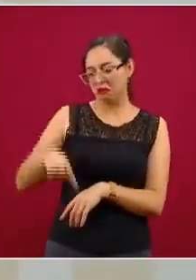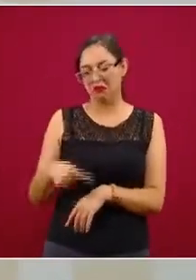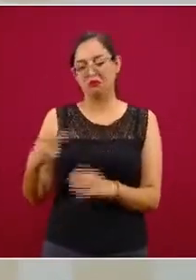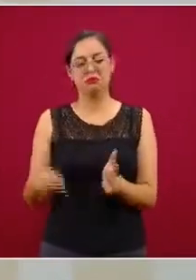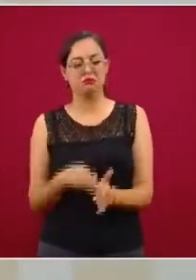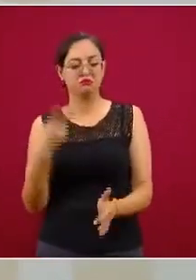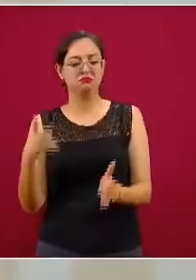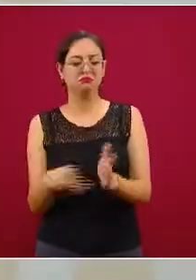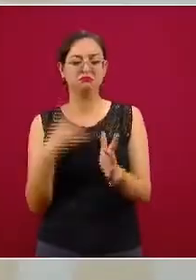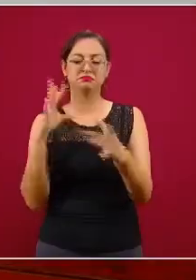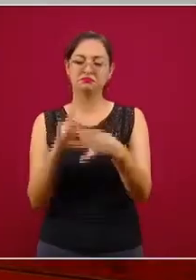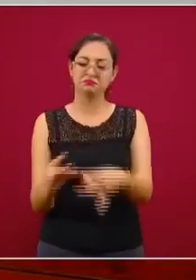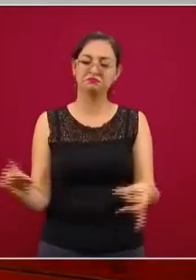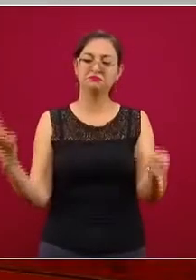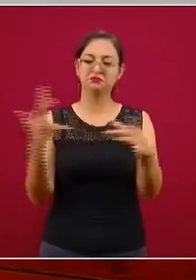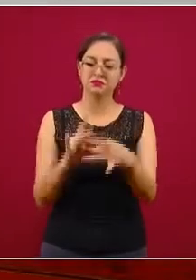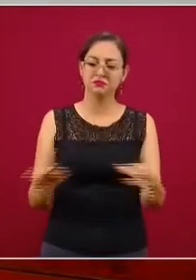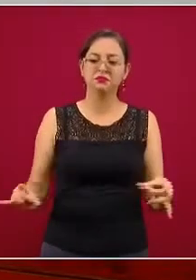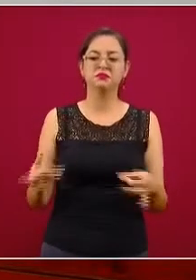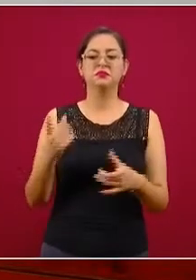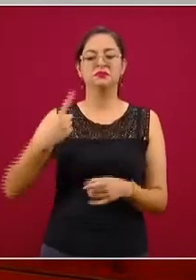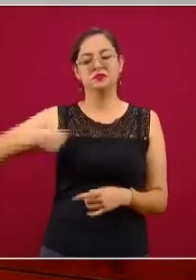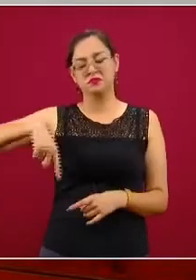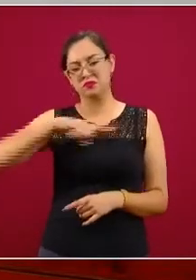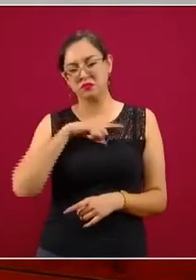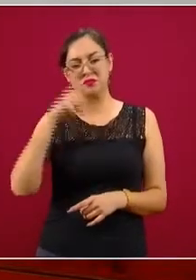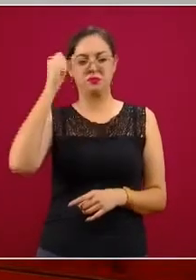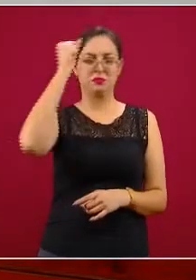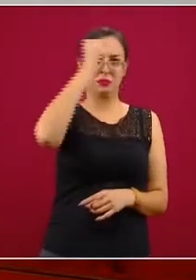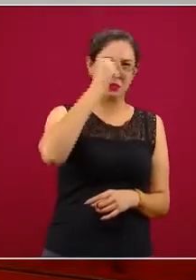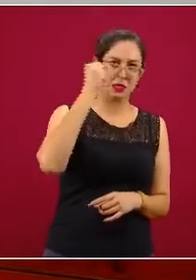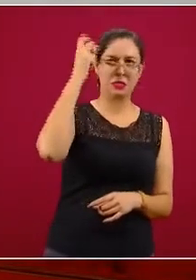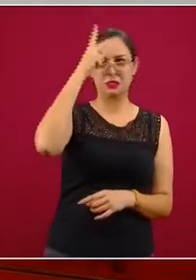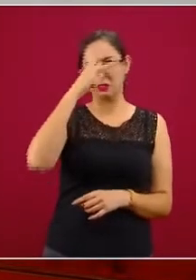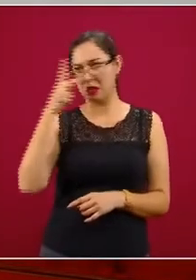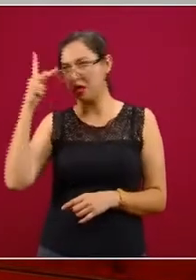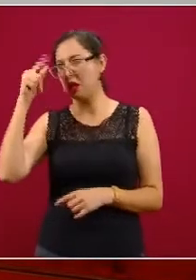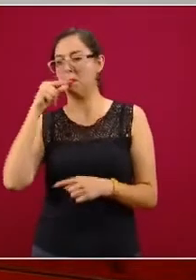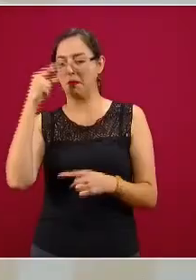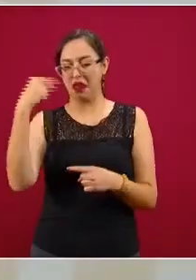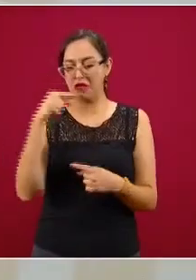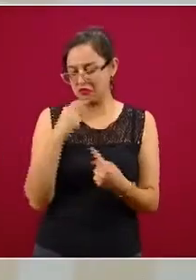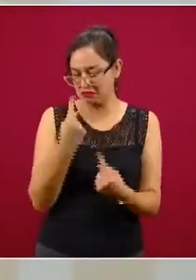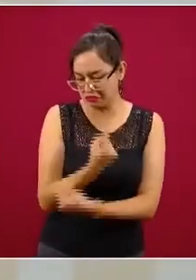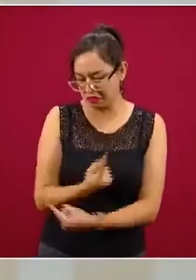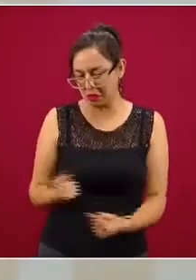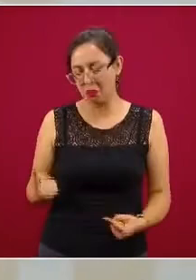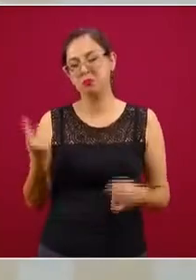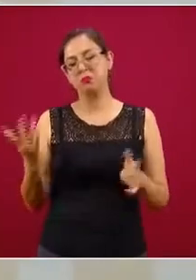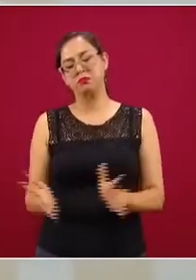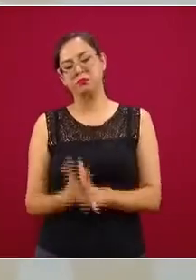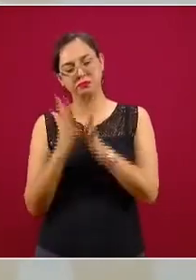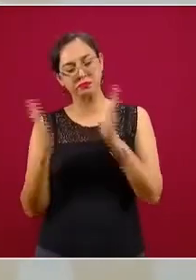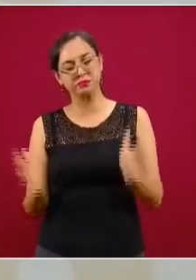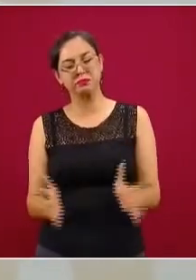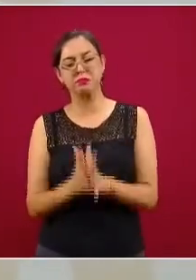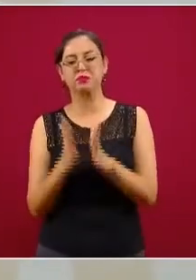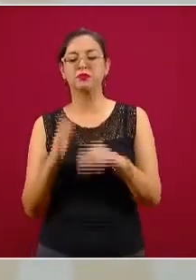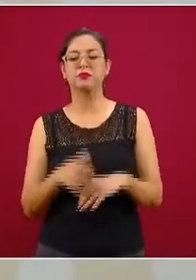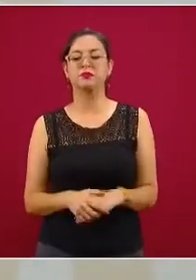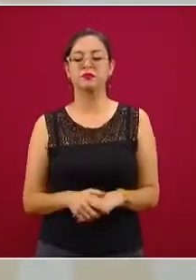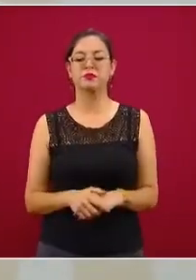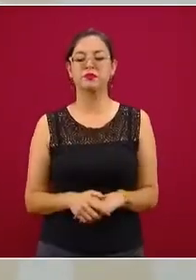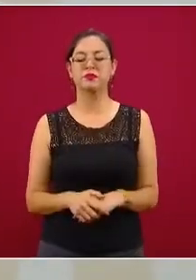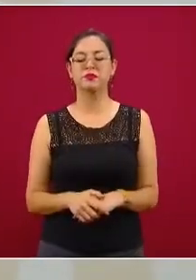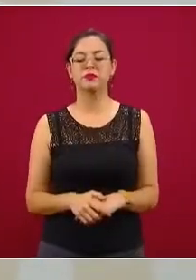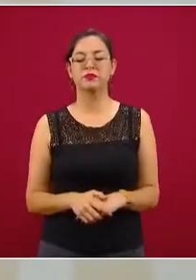sinnúmero de médicos psiquiatras, psiquiatras infantiles y psicólogos. Ahora, estas pláticas